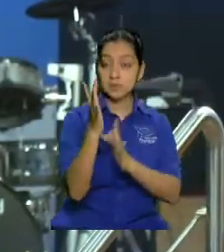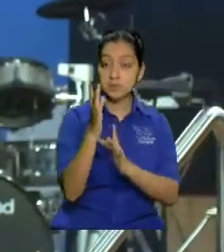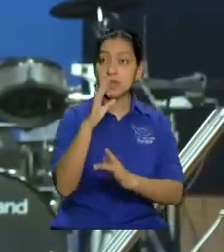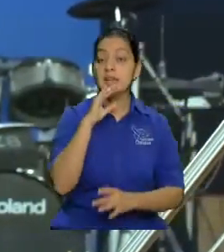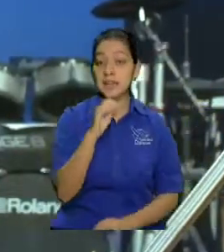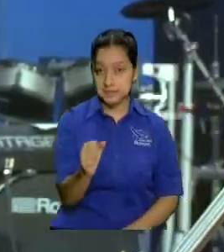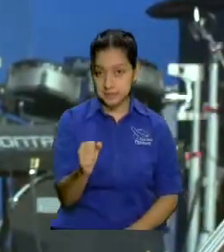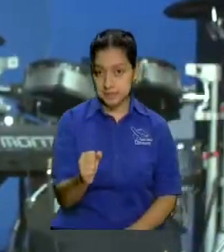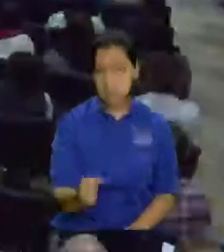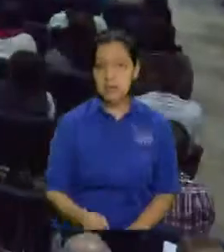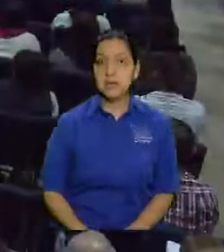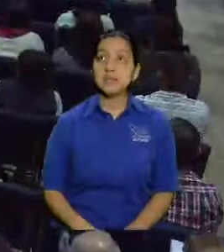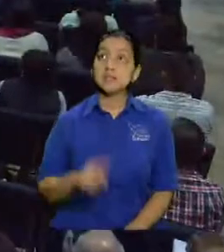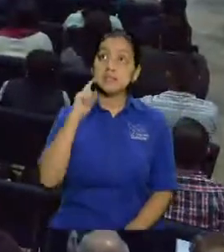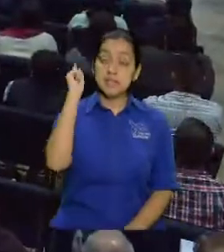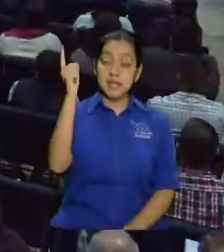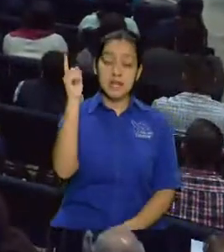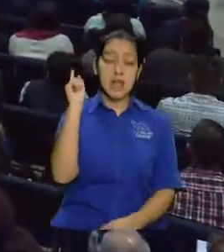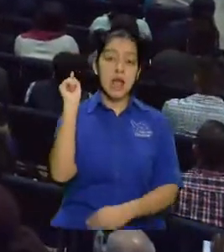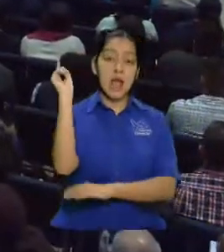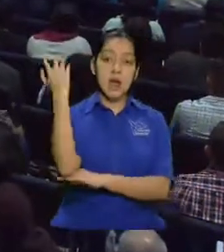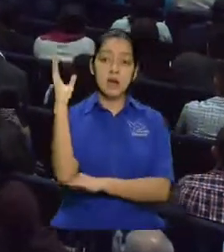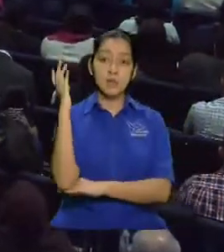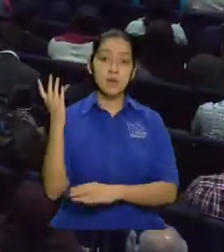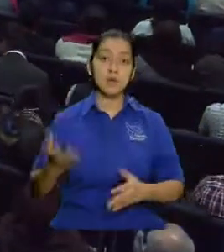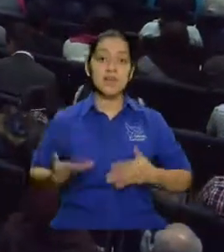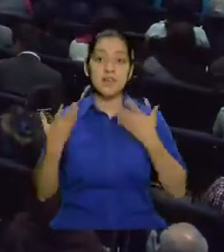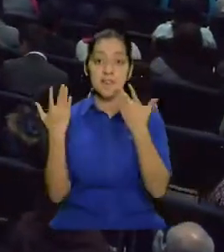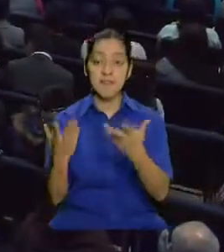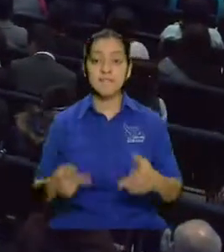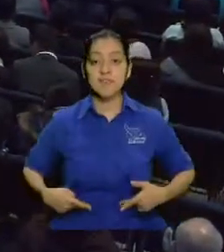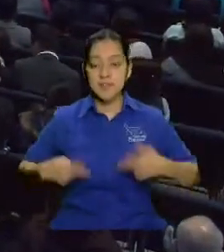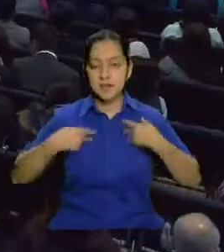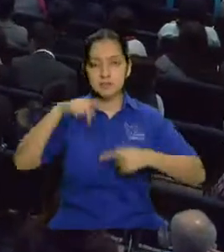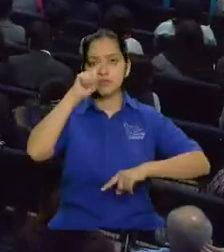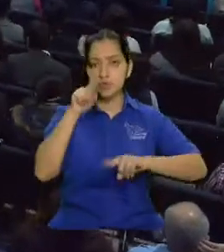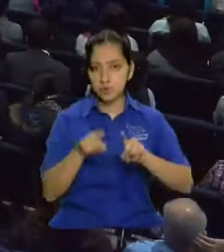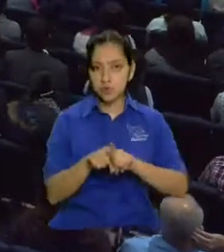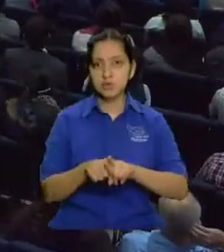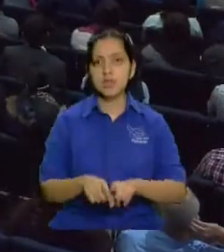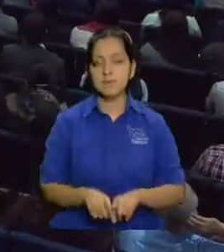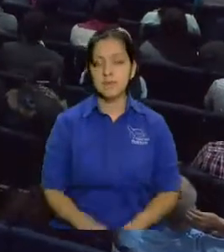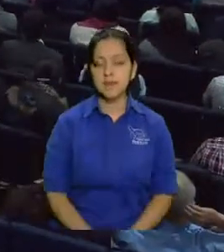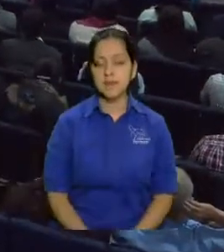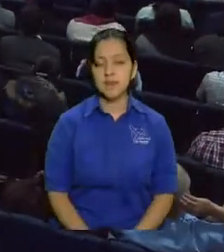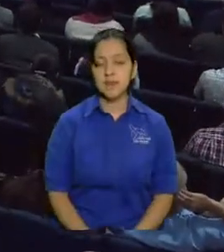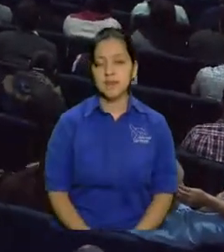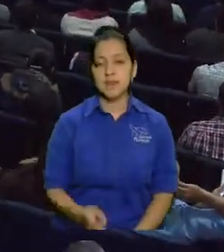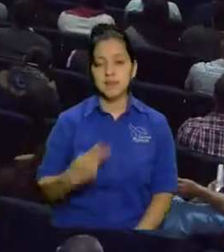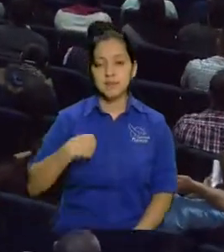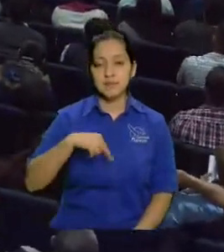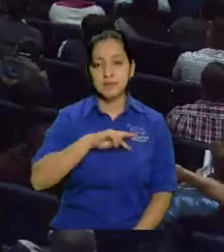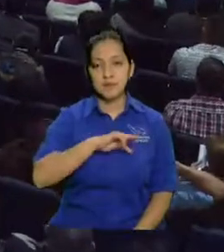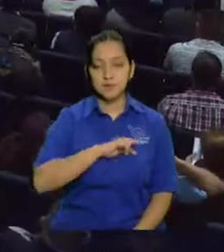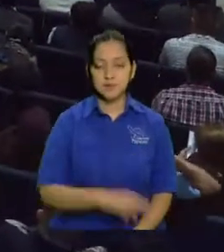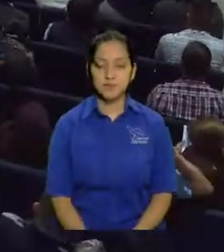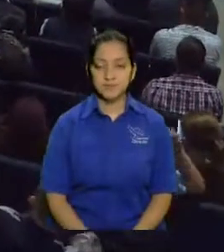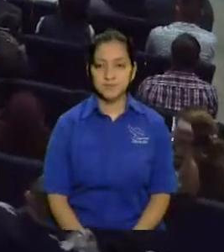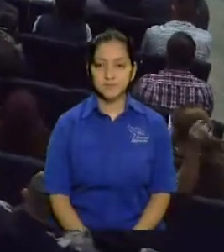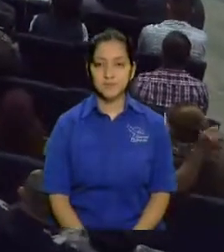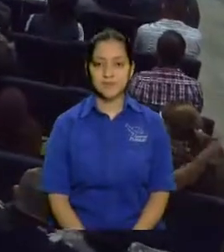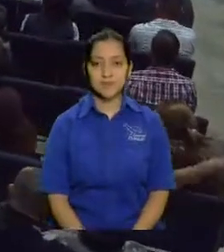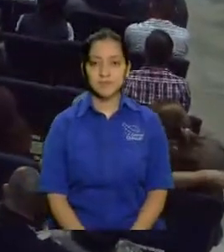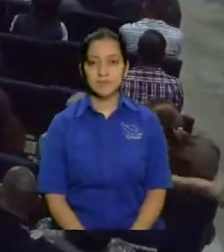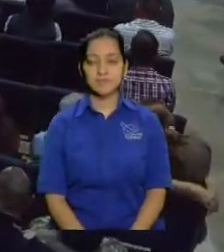Si Jesús es un árbol de vida nosotros tenemos que llegar a ser árbol de vida porque incluso la misma Biblia dice en el libro de Proverbios árbol de vida es la boca del